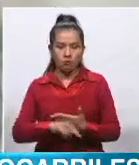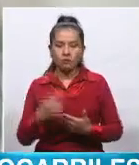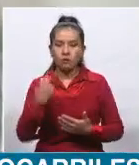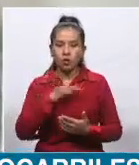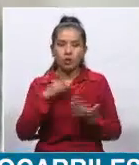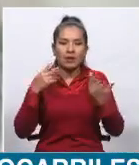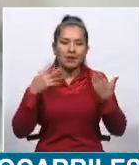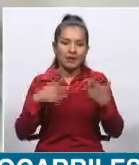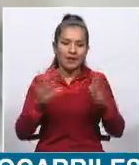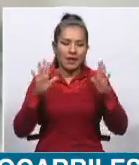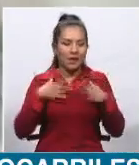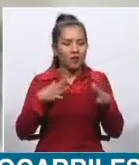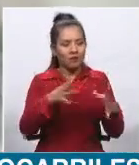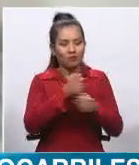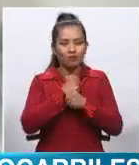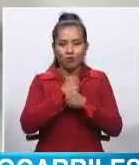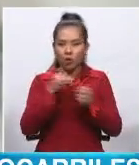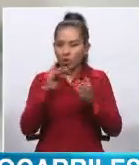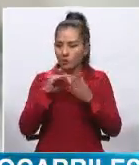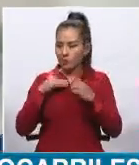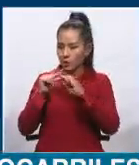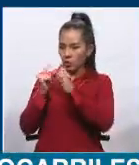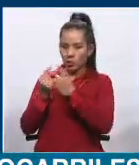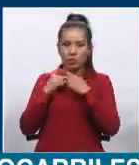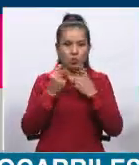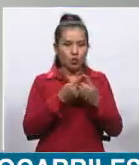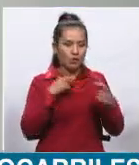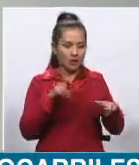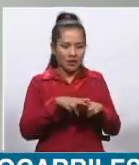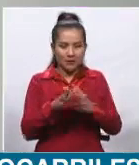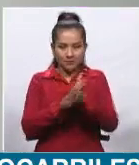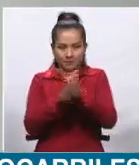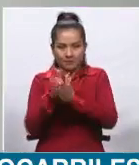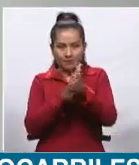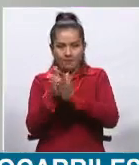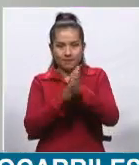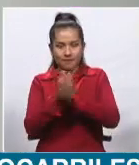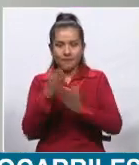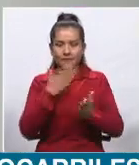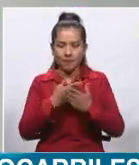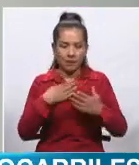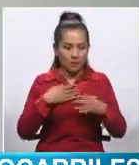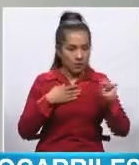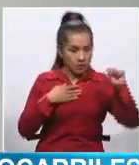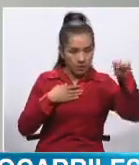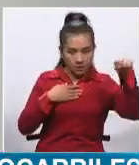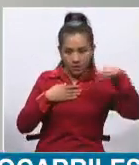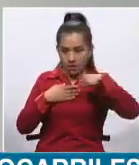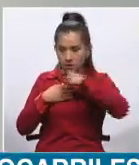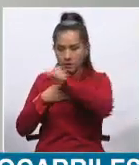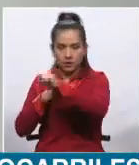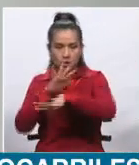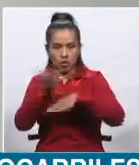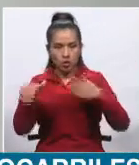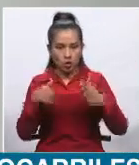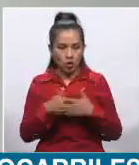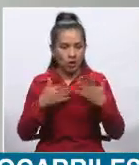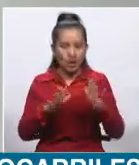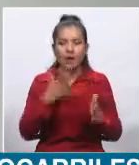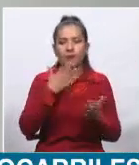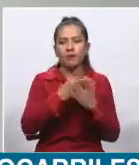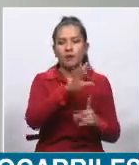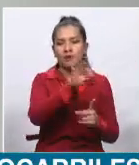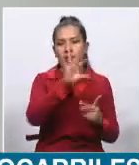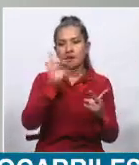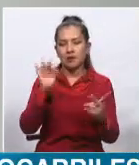recuperamos el grupo operativo riooceánico por unanimidad, hemos sido electos o